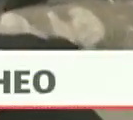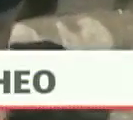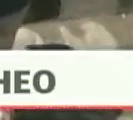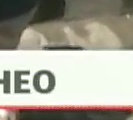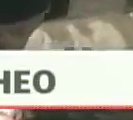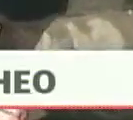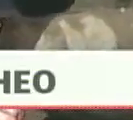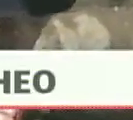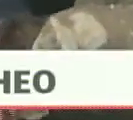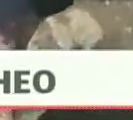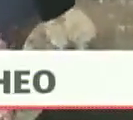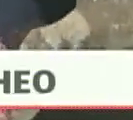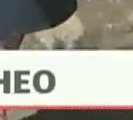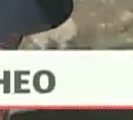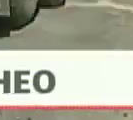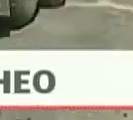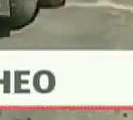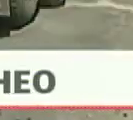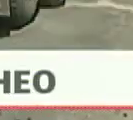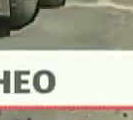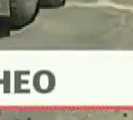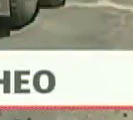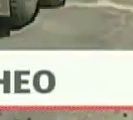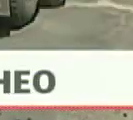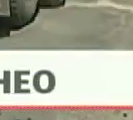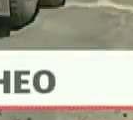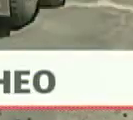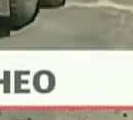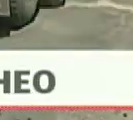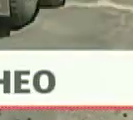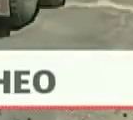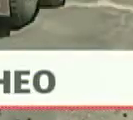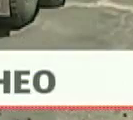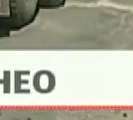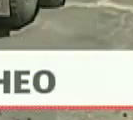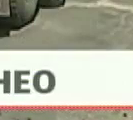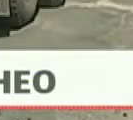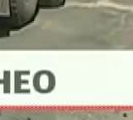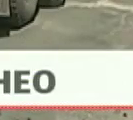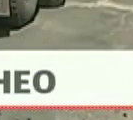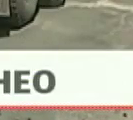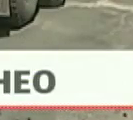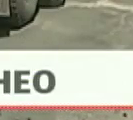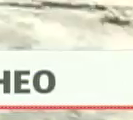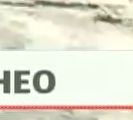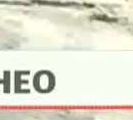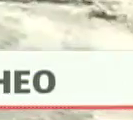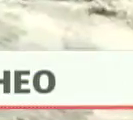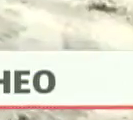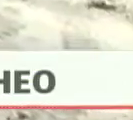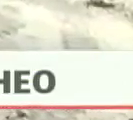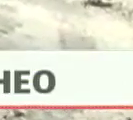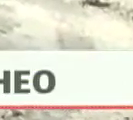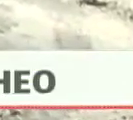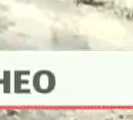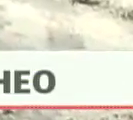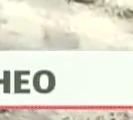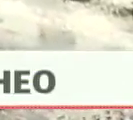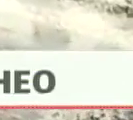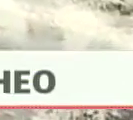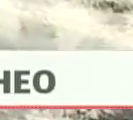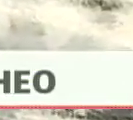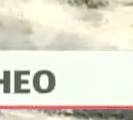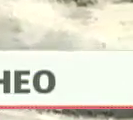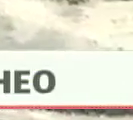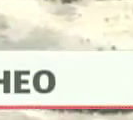aquí aplicaremos alrededor de 280 toneladas de asfalto implica el beneficio a 153 mil